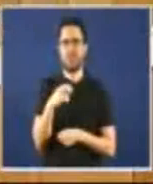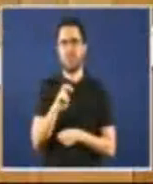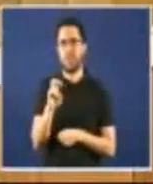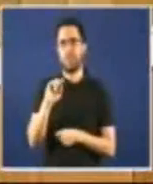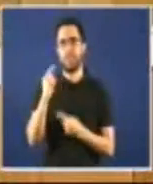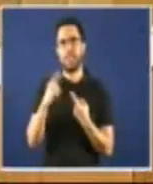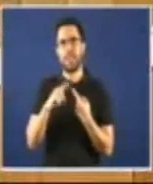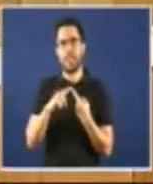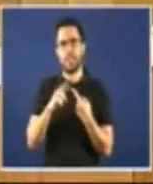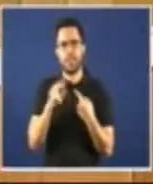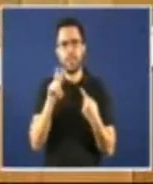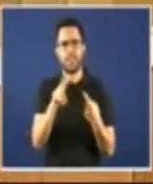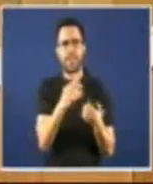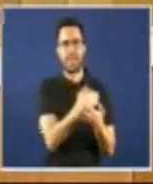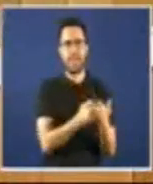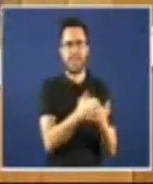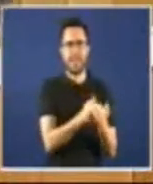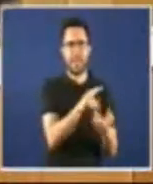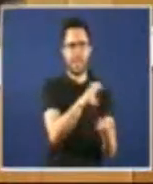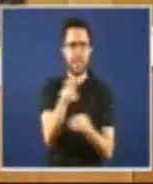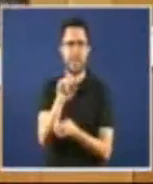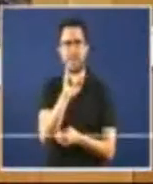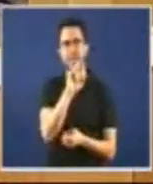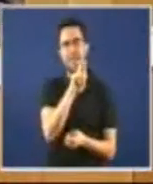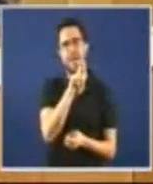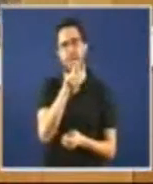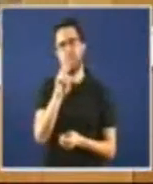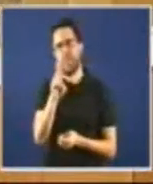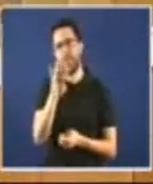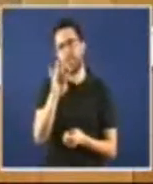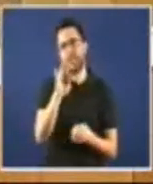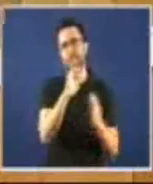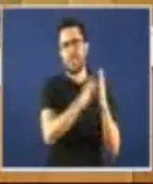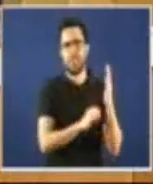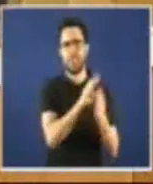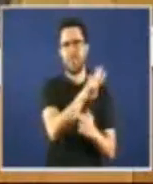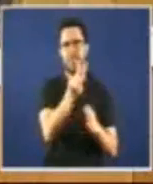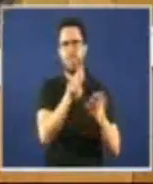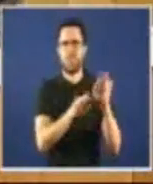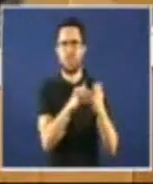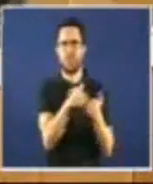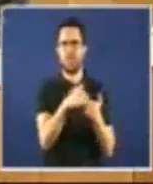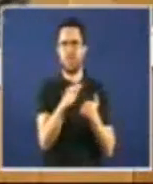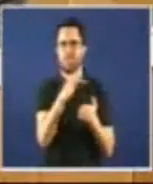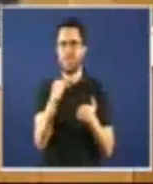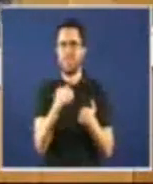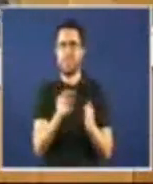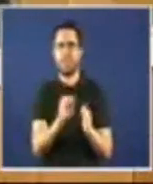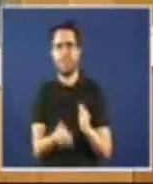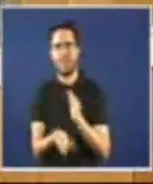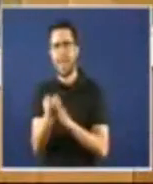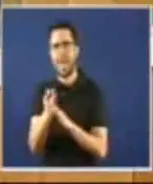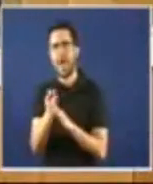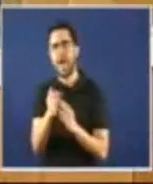arrecadar 48 millóns menos de IRPF mentre incrementa a arrecadación 87 millóns por os importes especiais o total de imposición